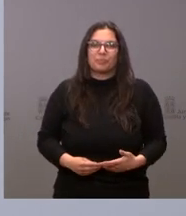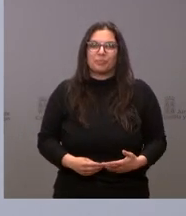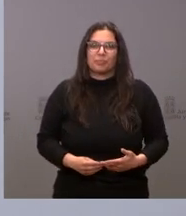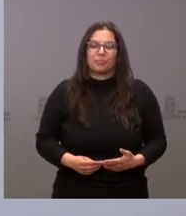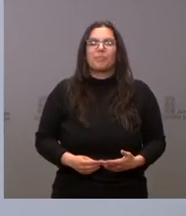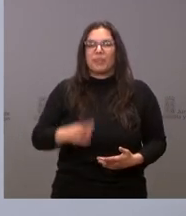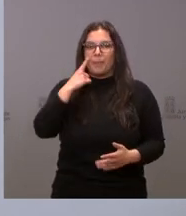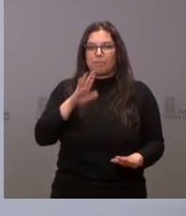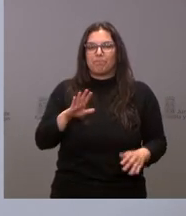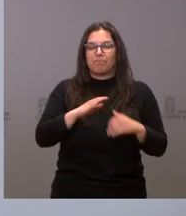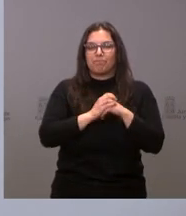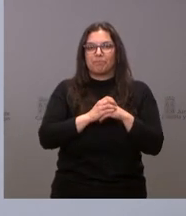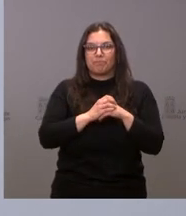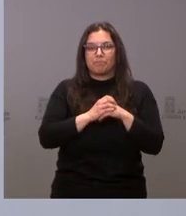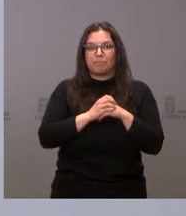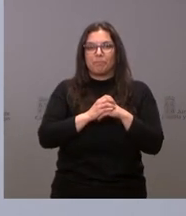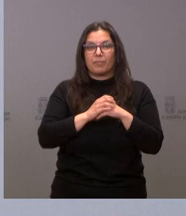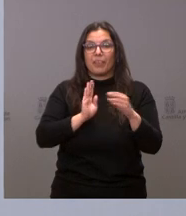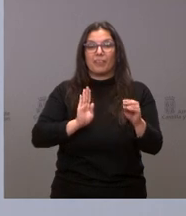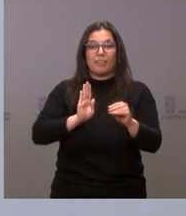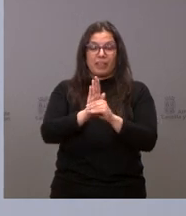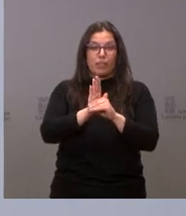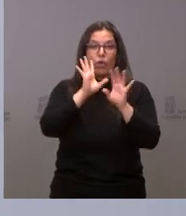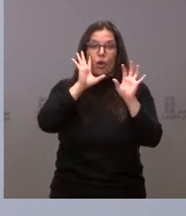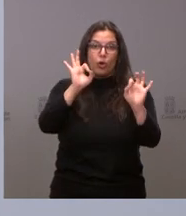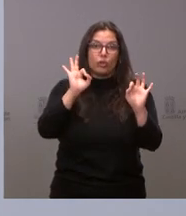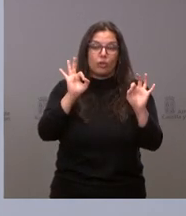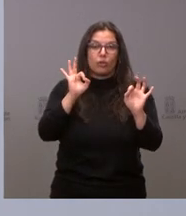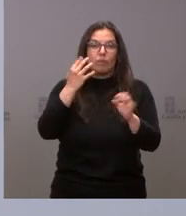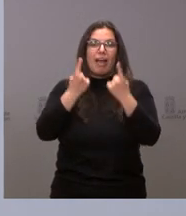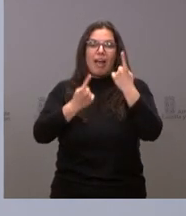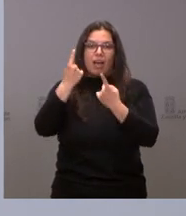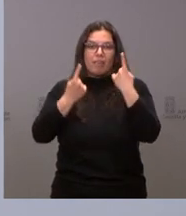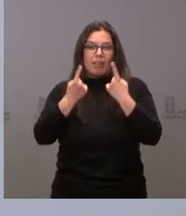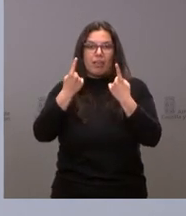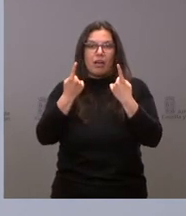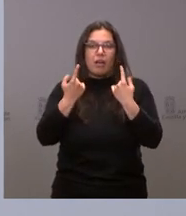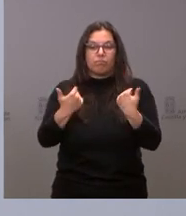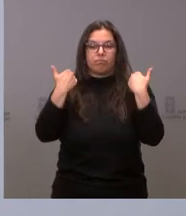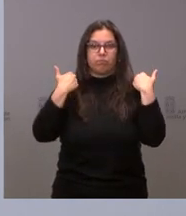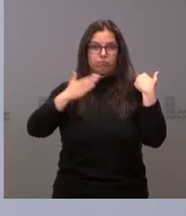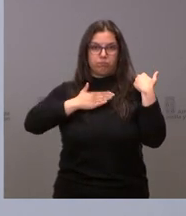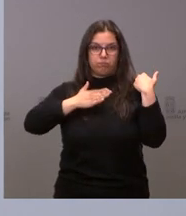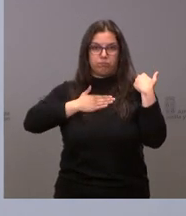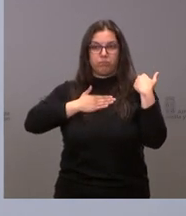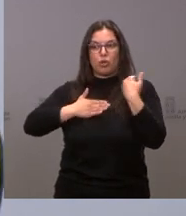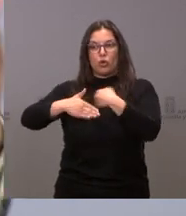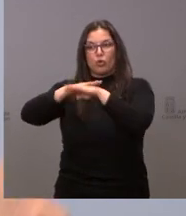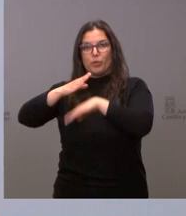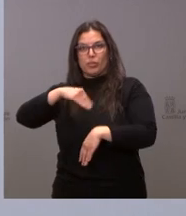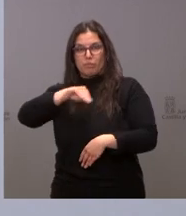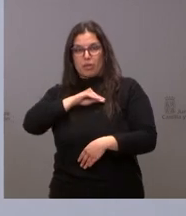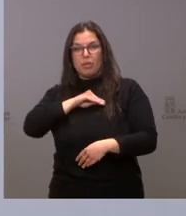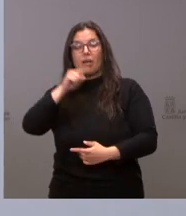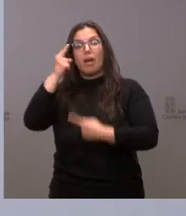Vamos a ver. La financiación, lógicamente, en algunos casos le corresponde al Gobierno de España. En otros